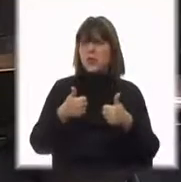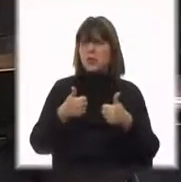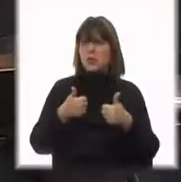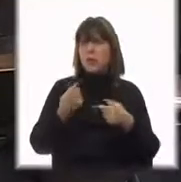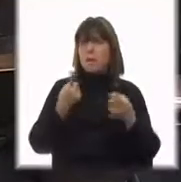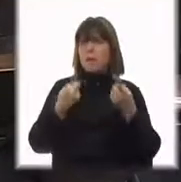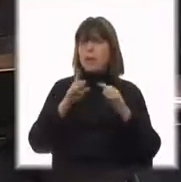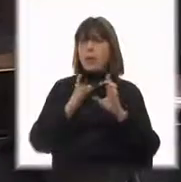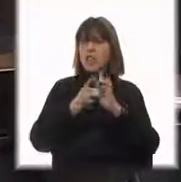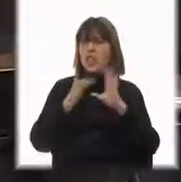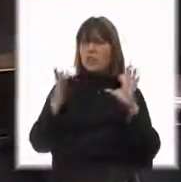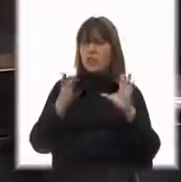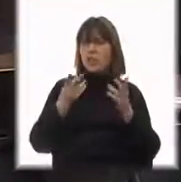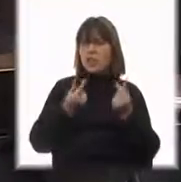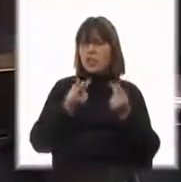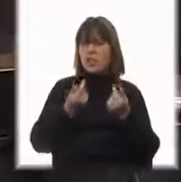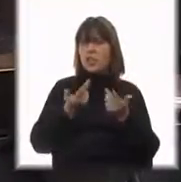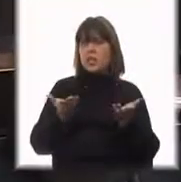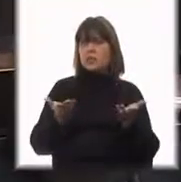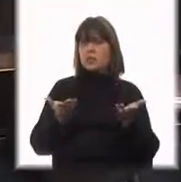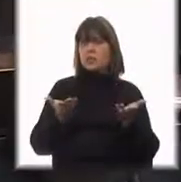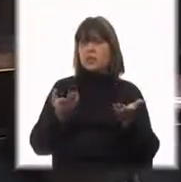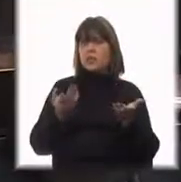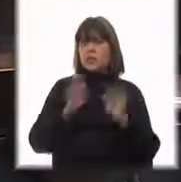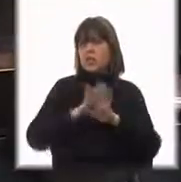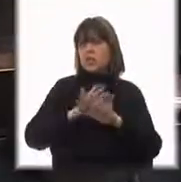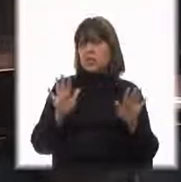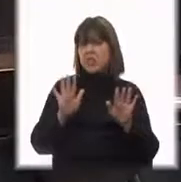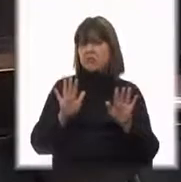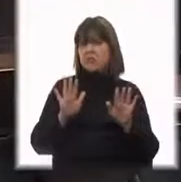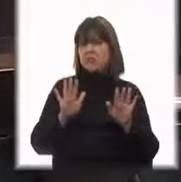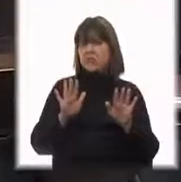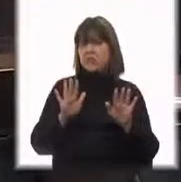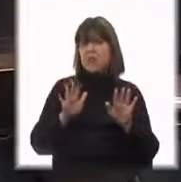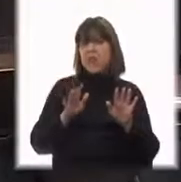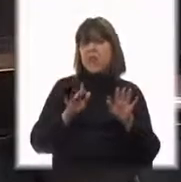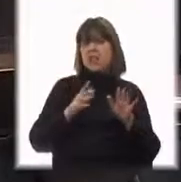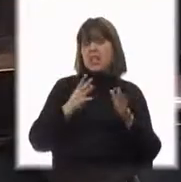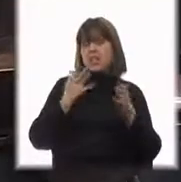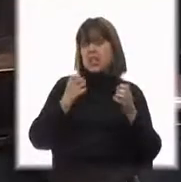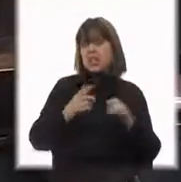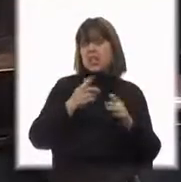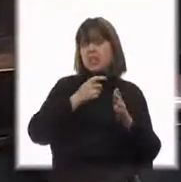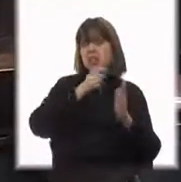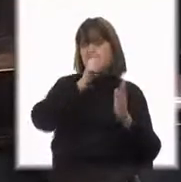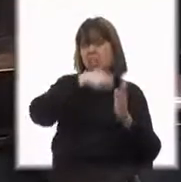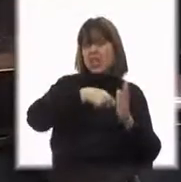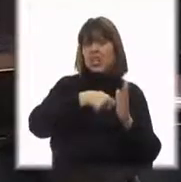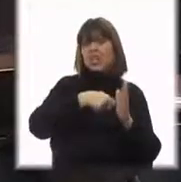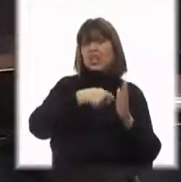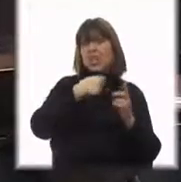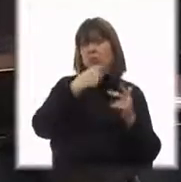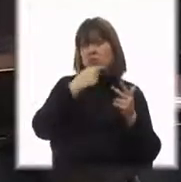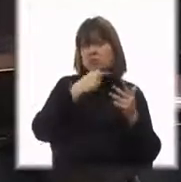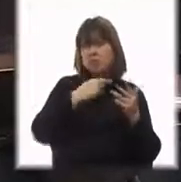Pero que haya libertad financiera, entonces estamos en el mundo ideal. El que quiere estar en la esclavitud financiera, con las tarjetas, con